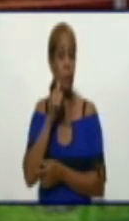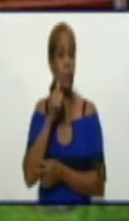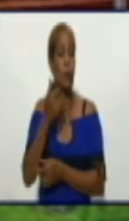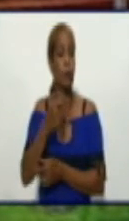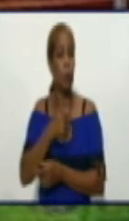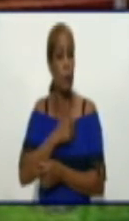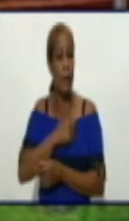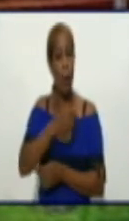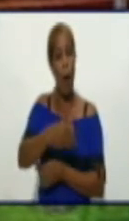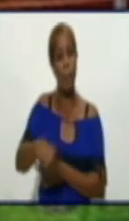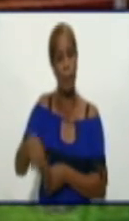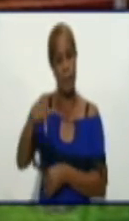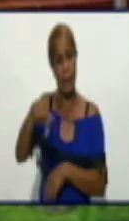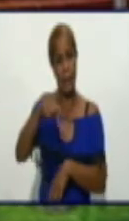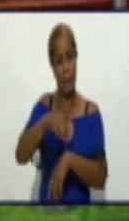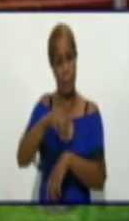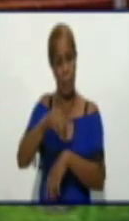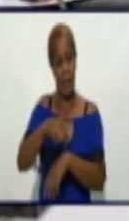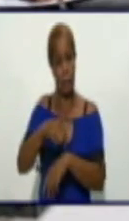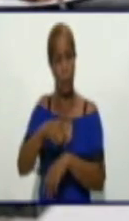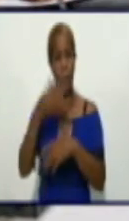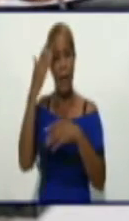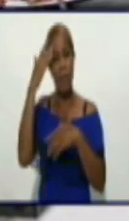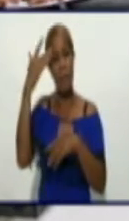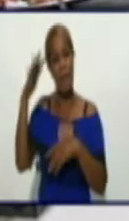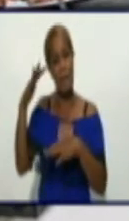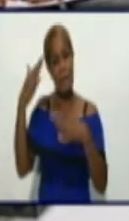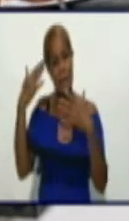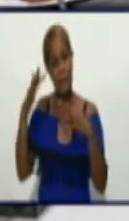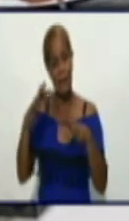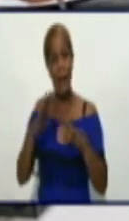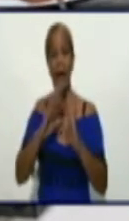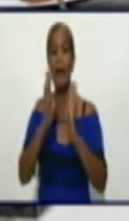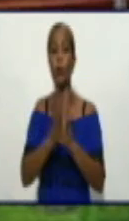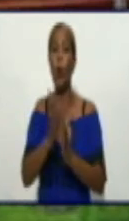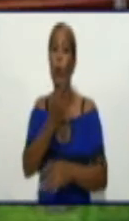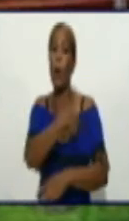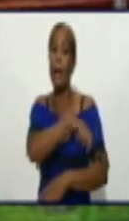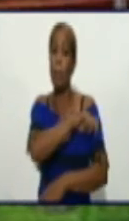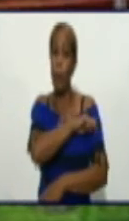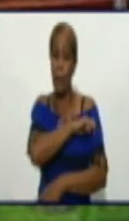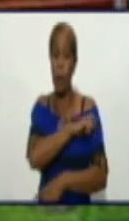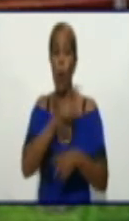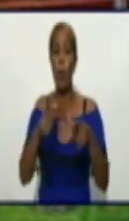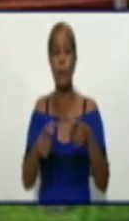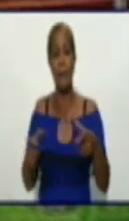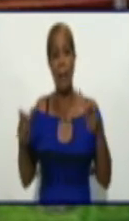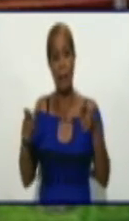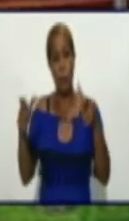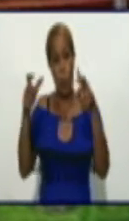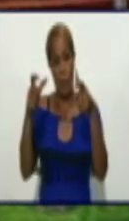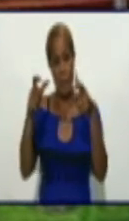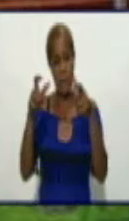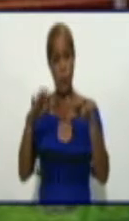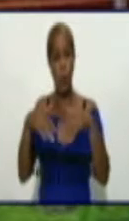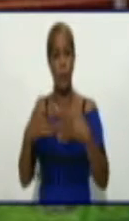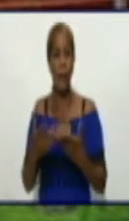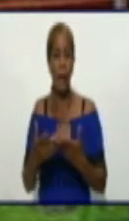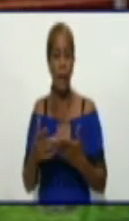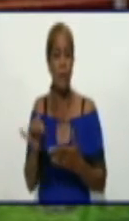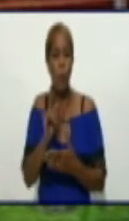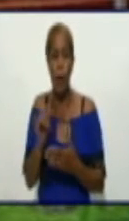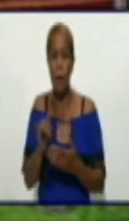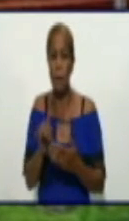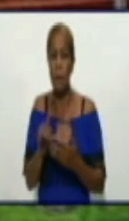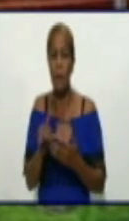a los trabajadores del municipio de Bartolomé Mazó, al pueblo de Bartolomé Mazó, que en composición de miles